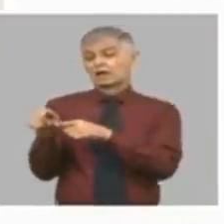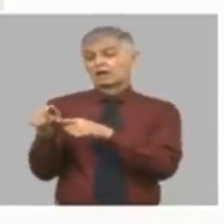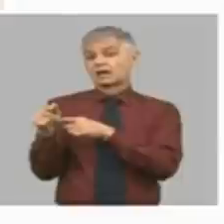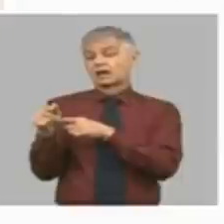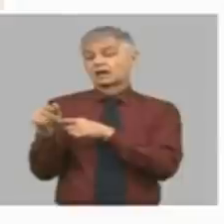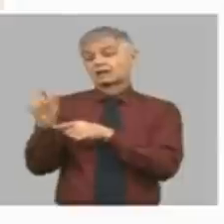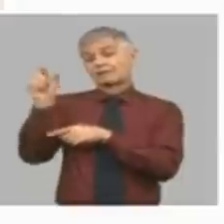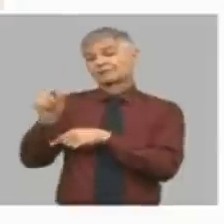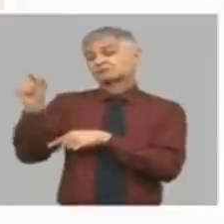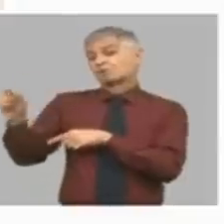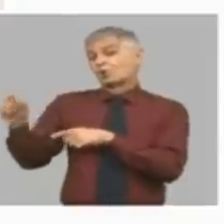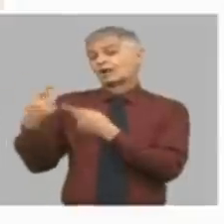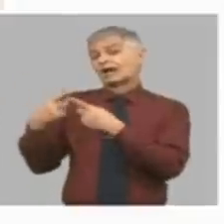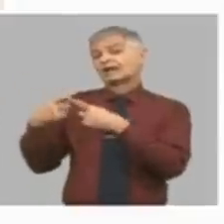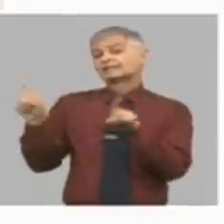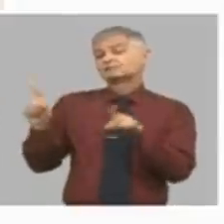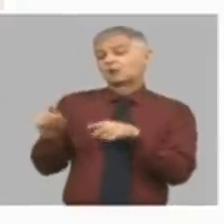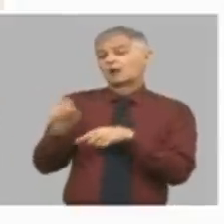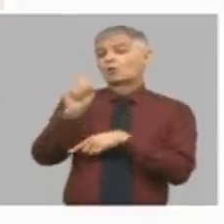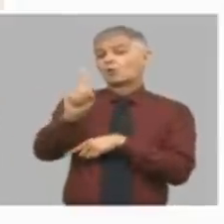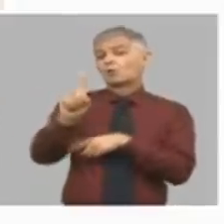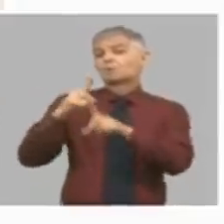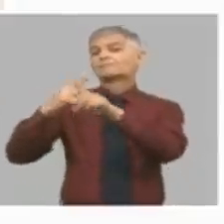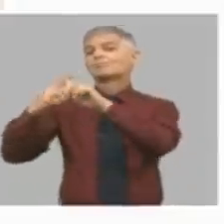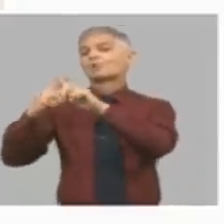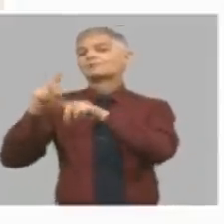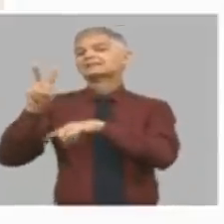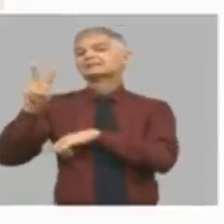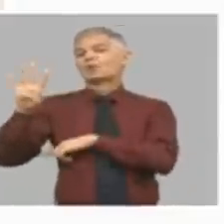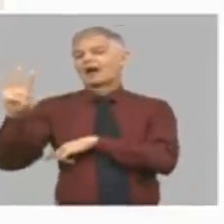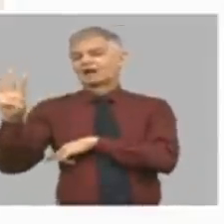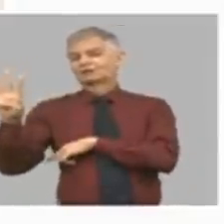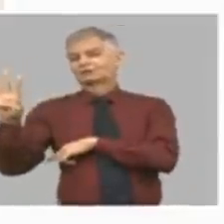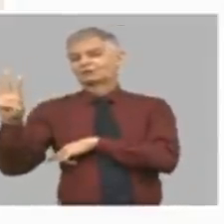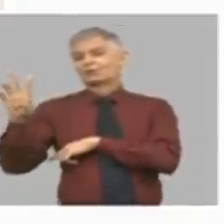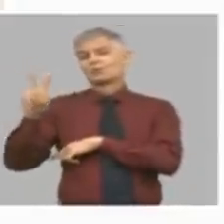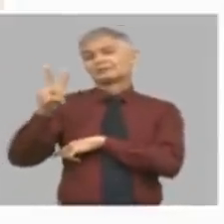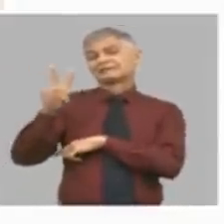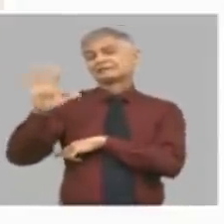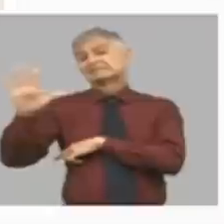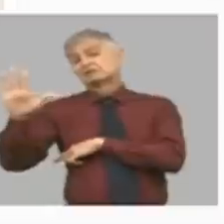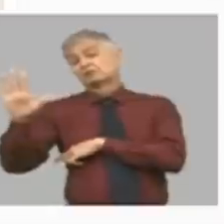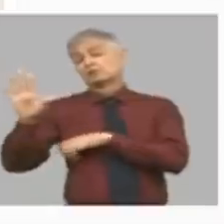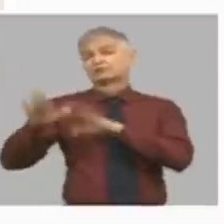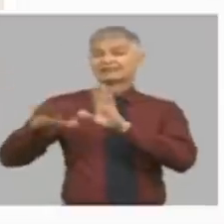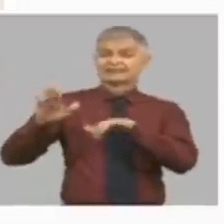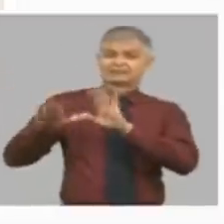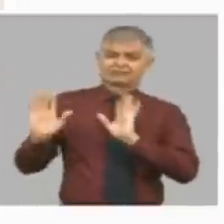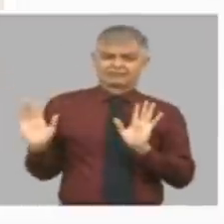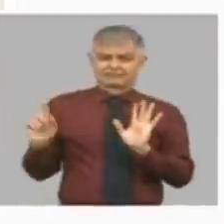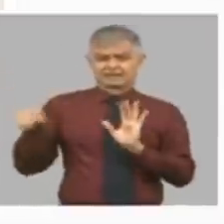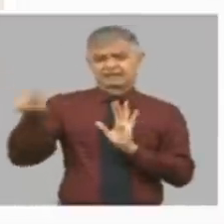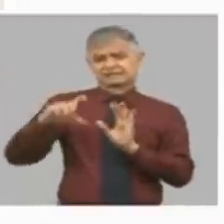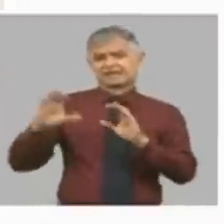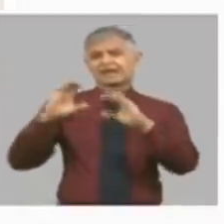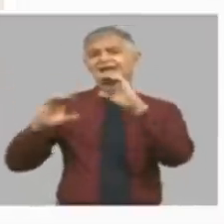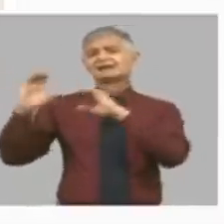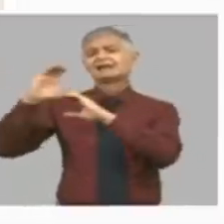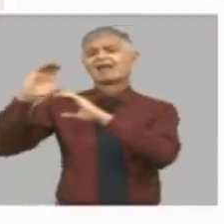ya es el de las personas que es uno por veinticuatro o uno por veinticinco según usted compra o venta ese es el de CADECA